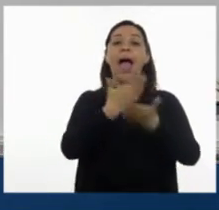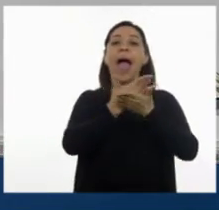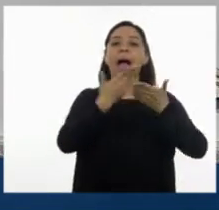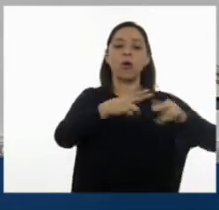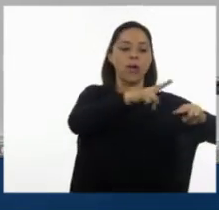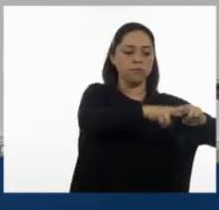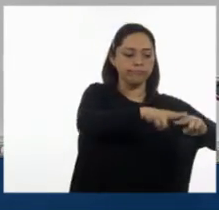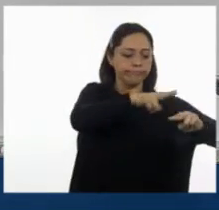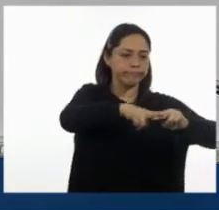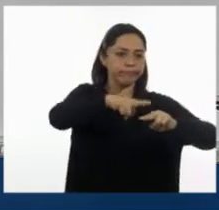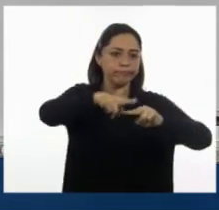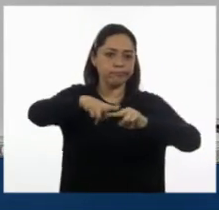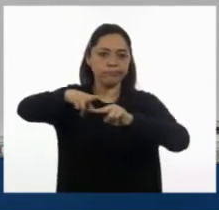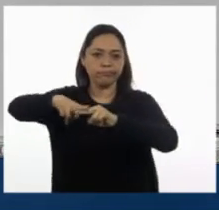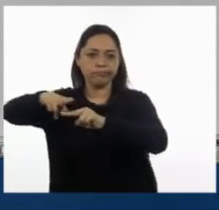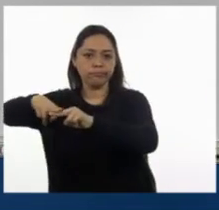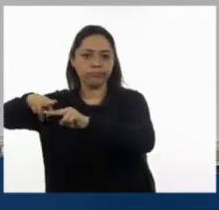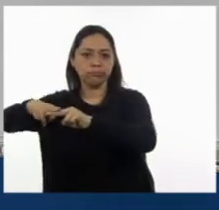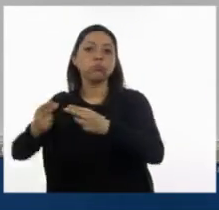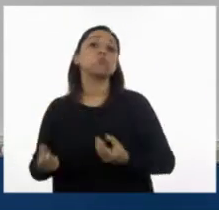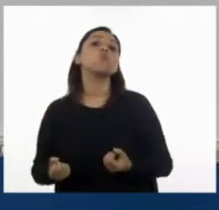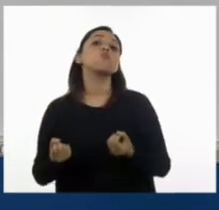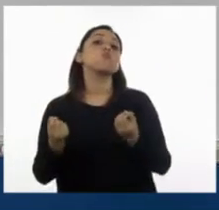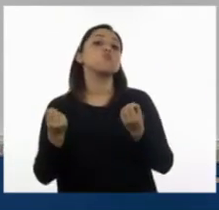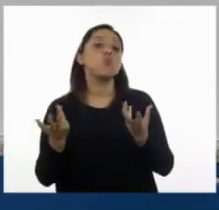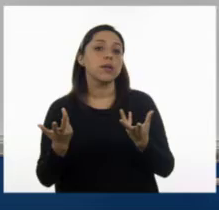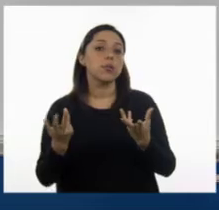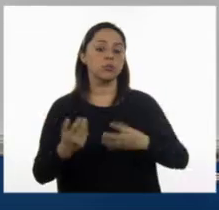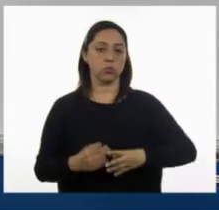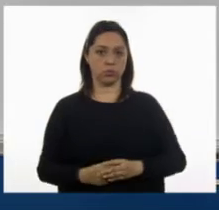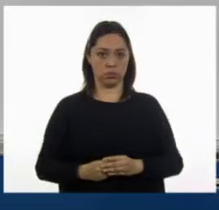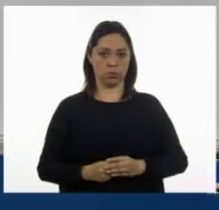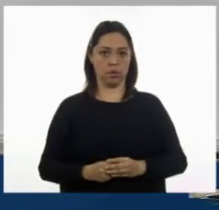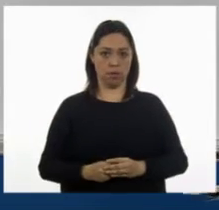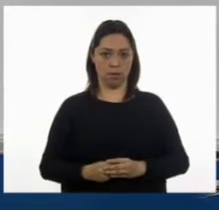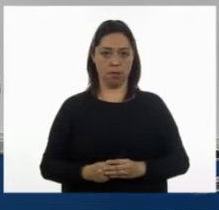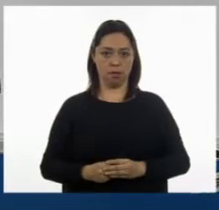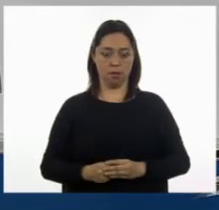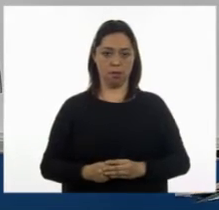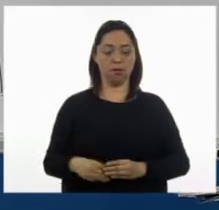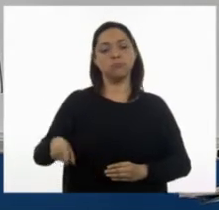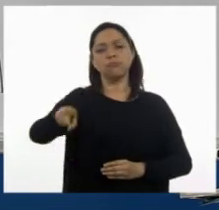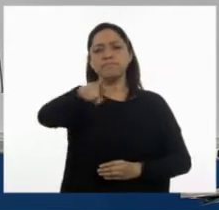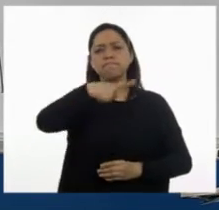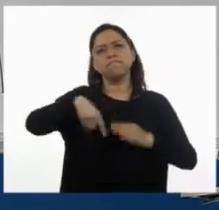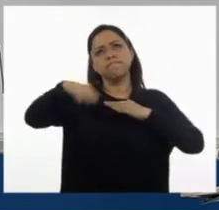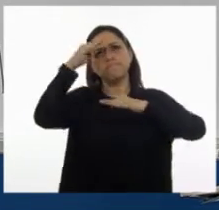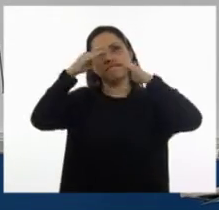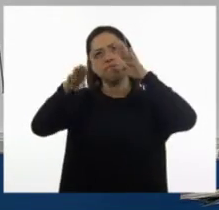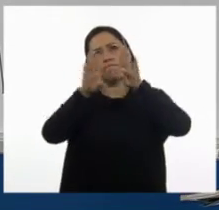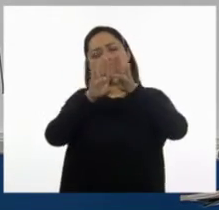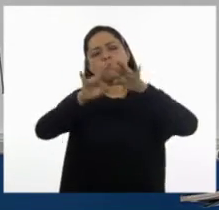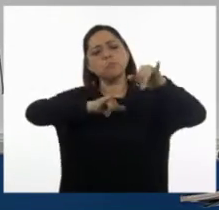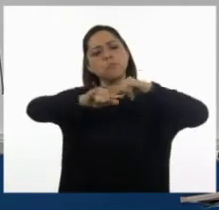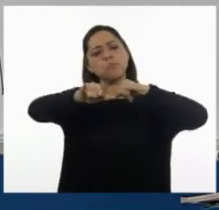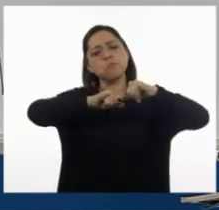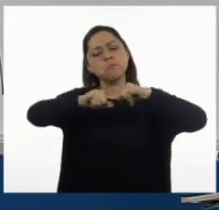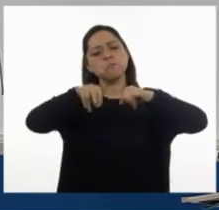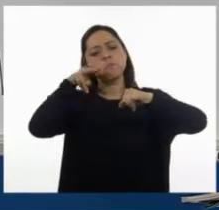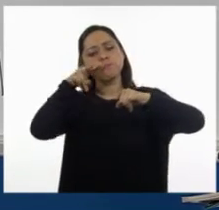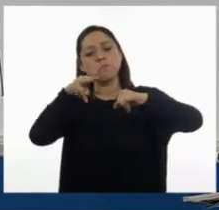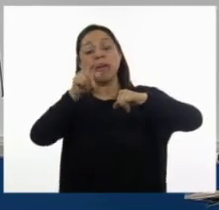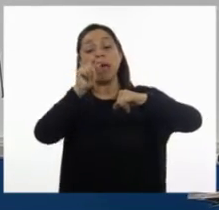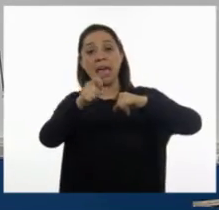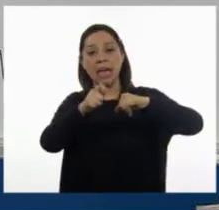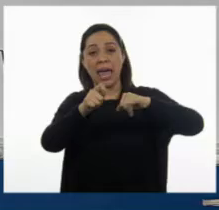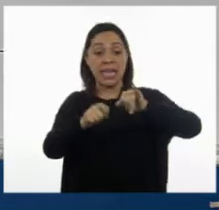número de asientos que hay y establezcamos, pues como en la mayoría de los planos que vimos, que el asiento que